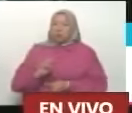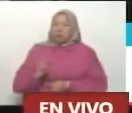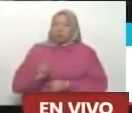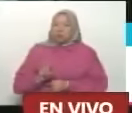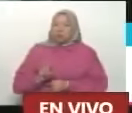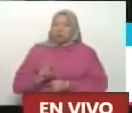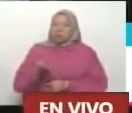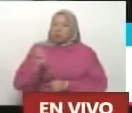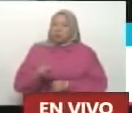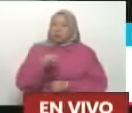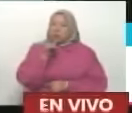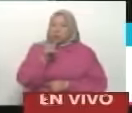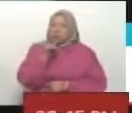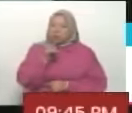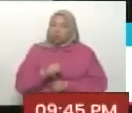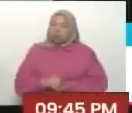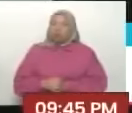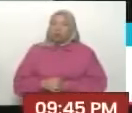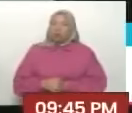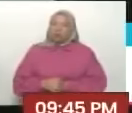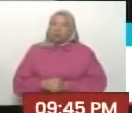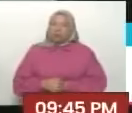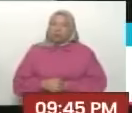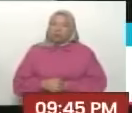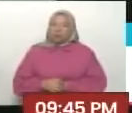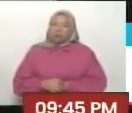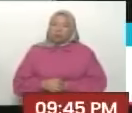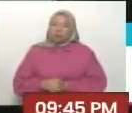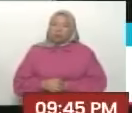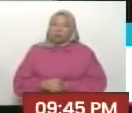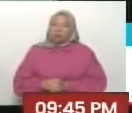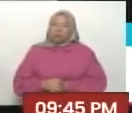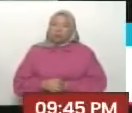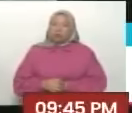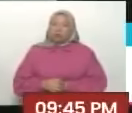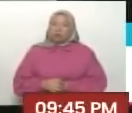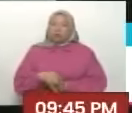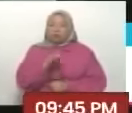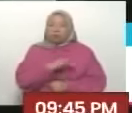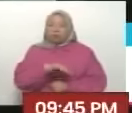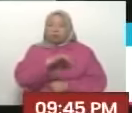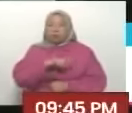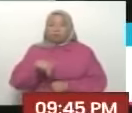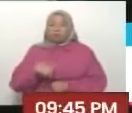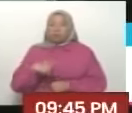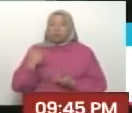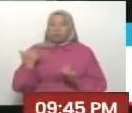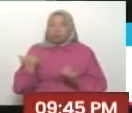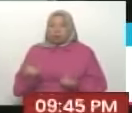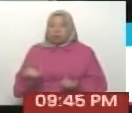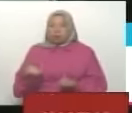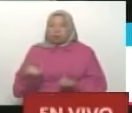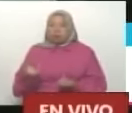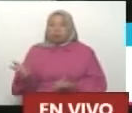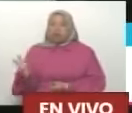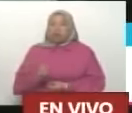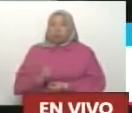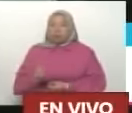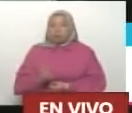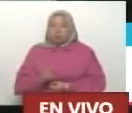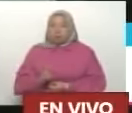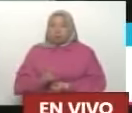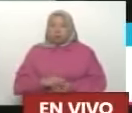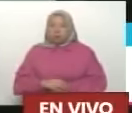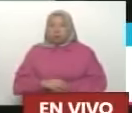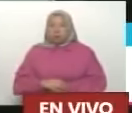sin ningún tipo de reserva, pues, de lo que está sucediendo en estos momentos en nuestro país. Si